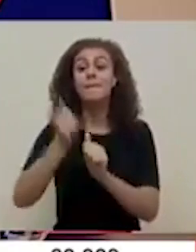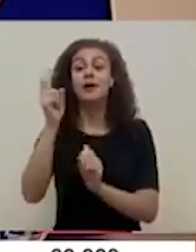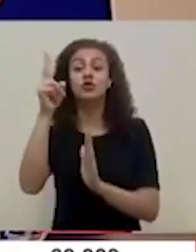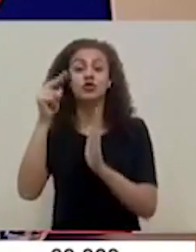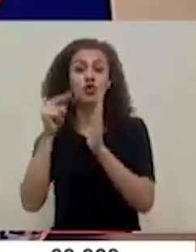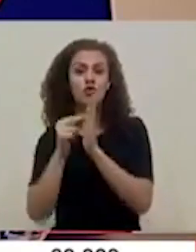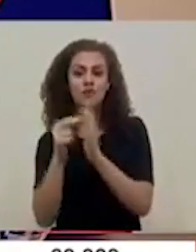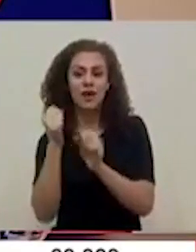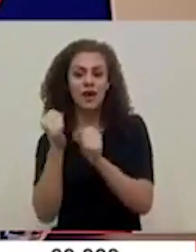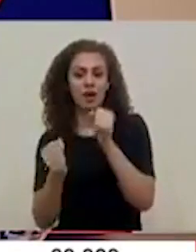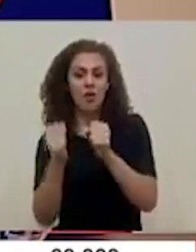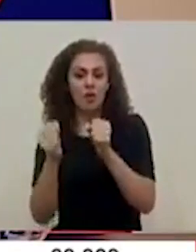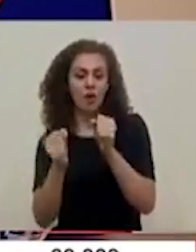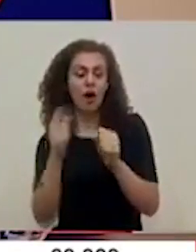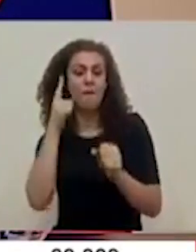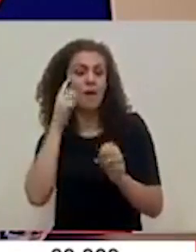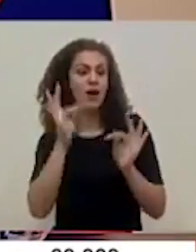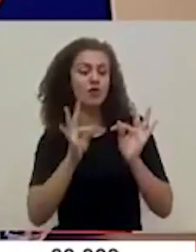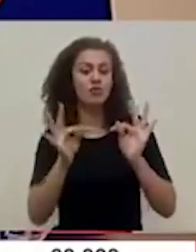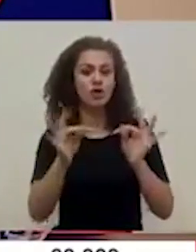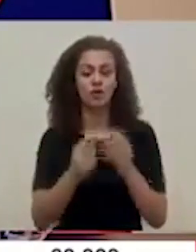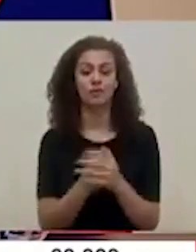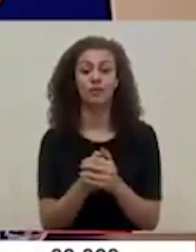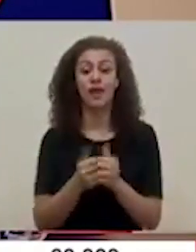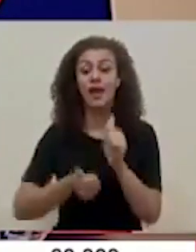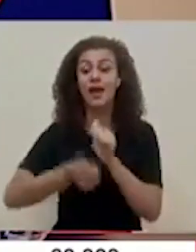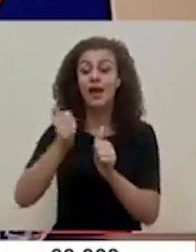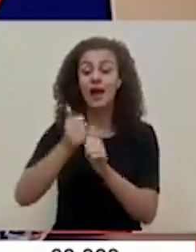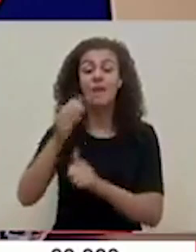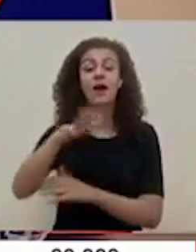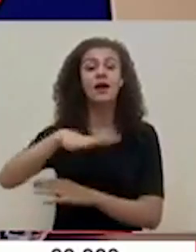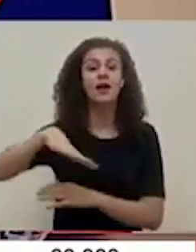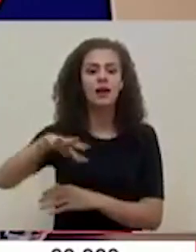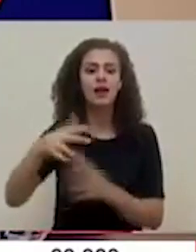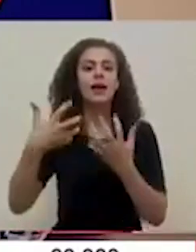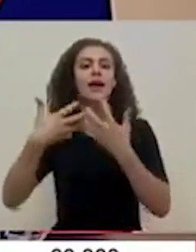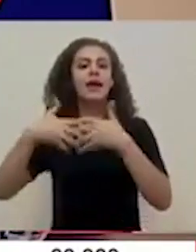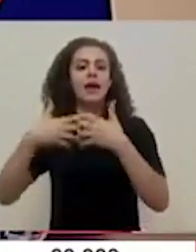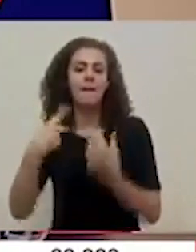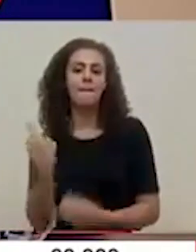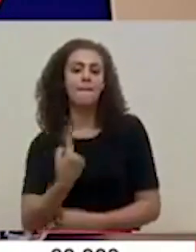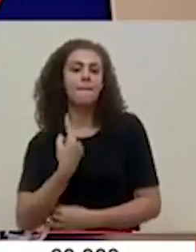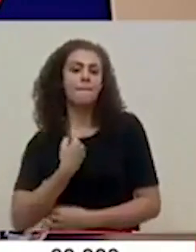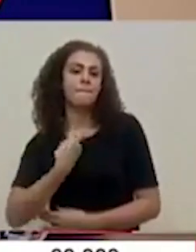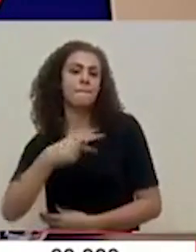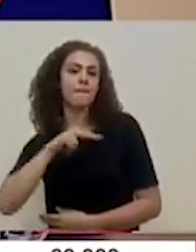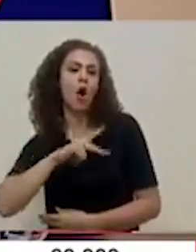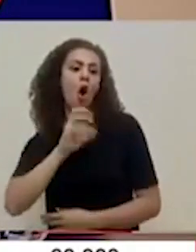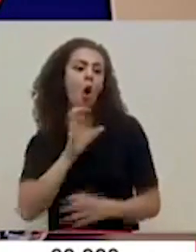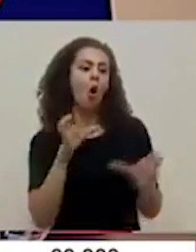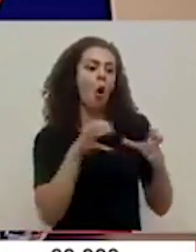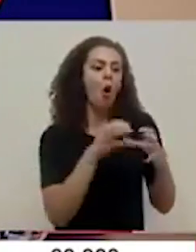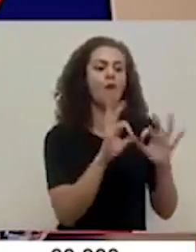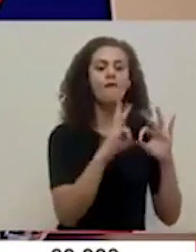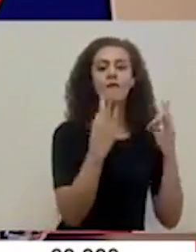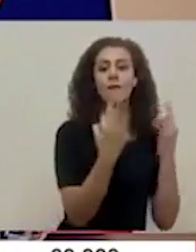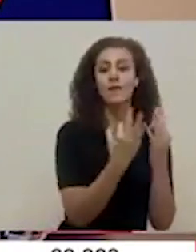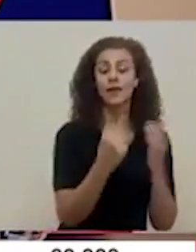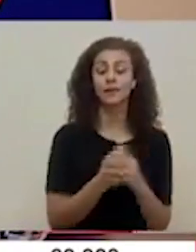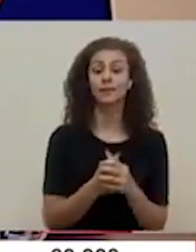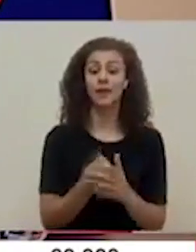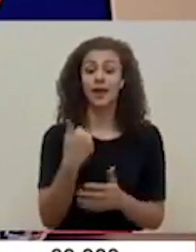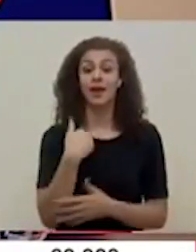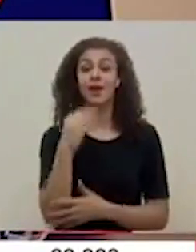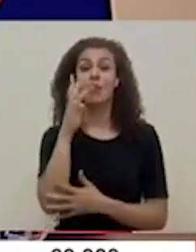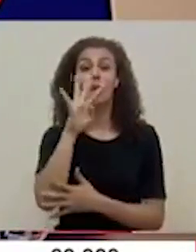unidades de transporte turístico, la mayoría de las cuales son empresas unipersonales o unifamiliares. Hay